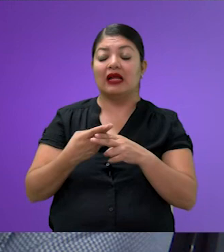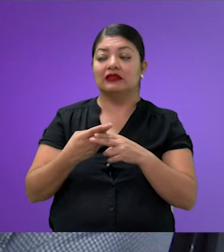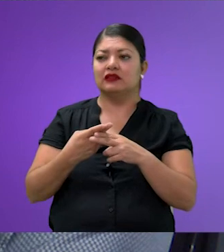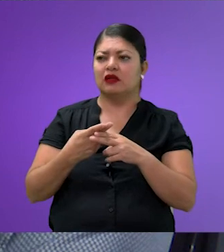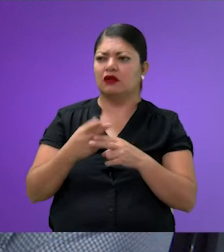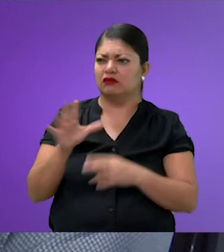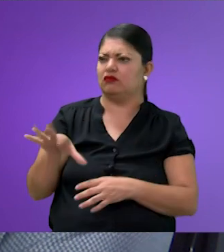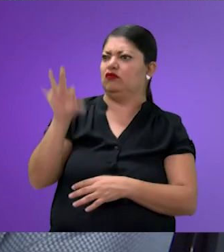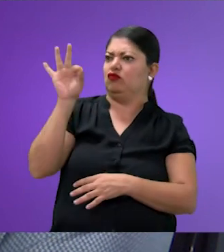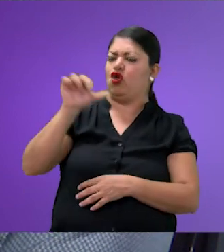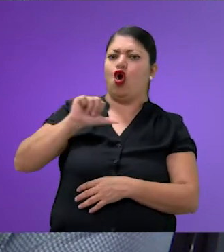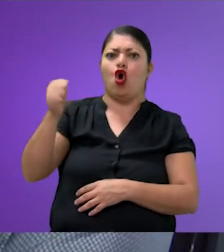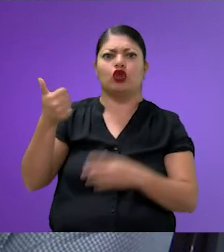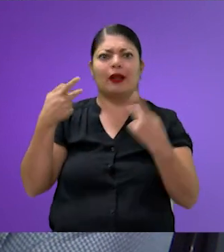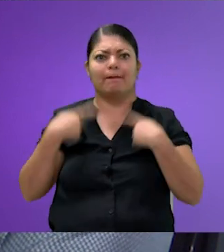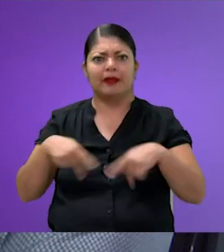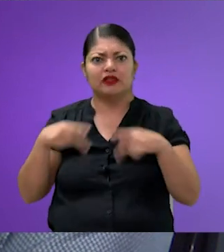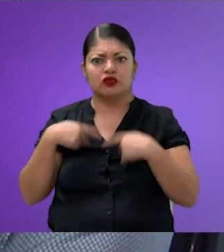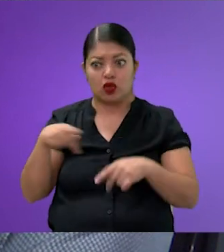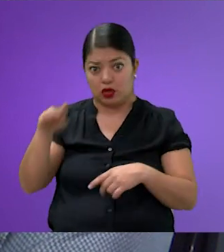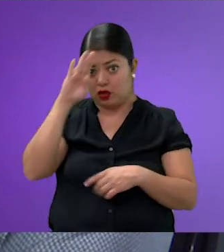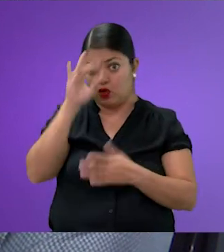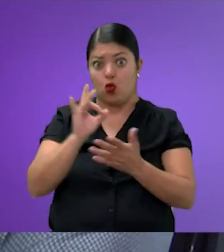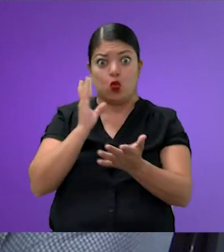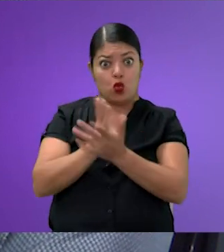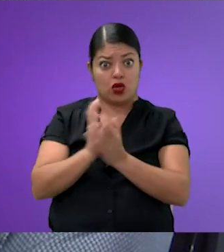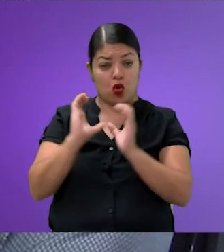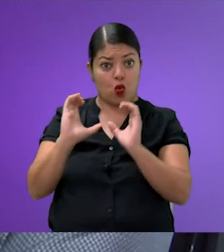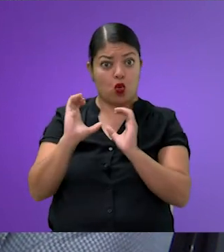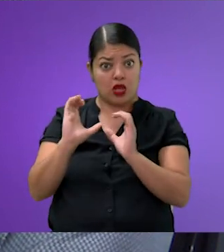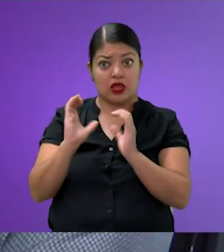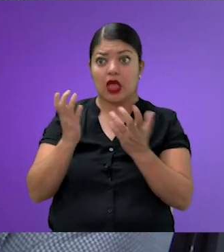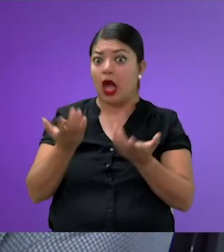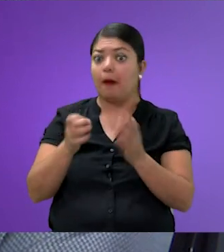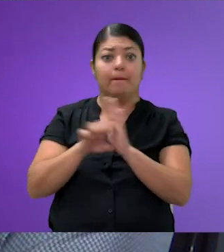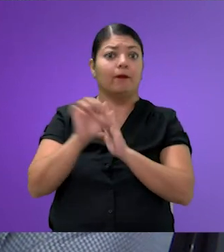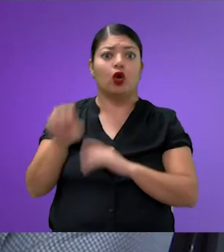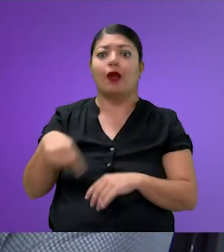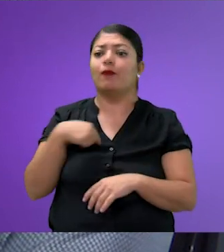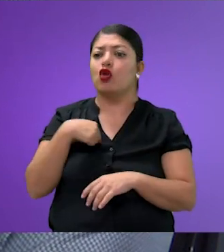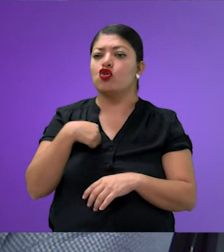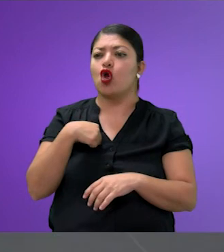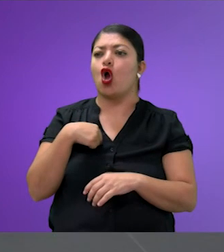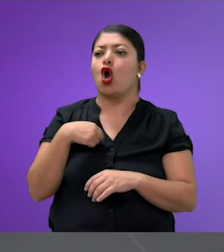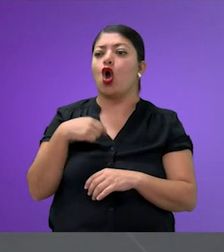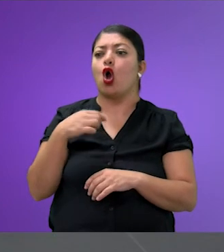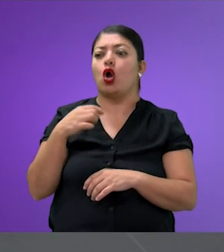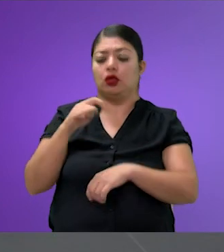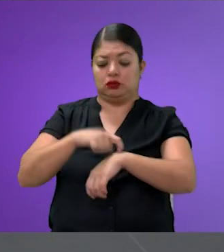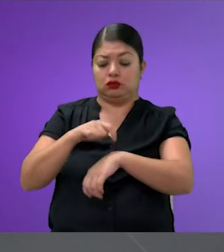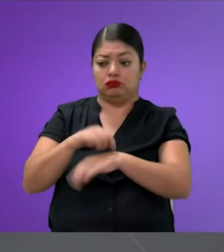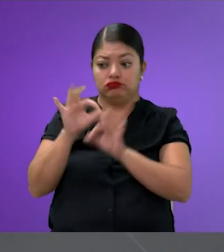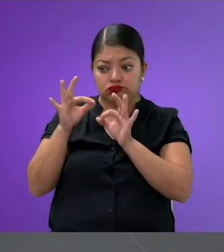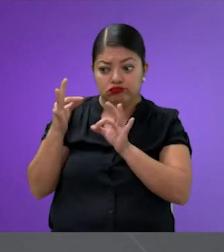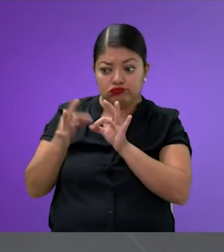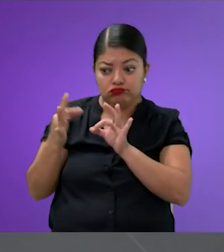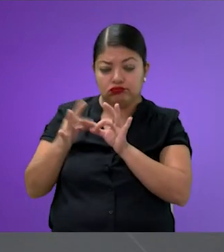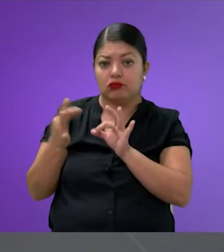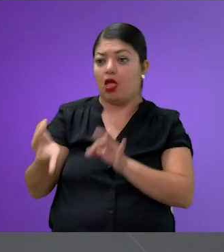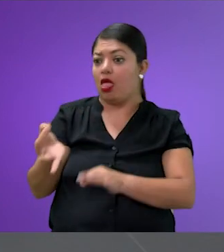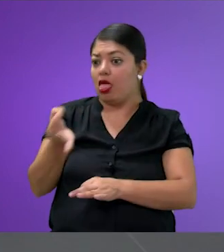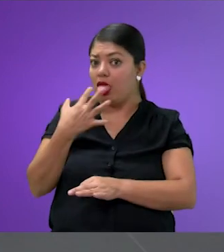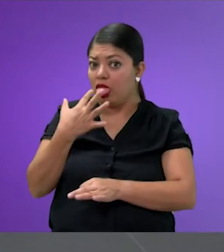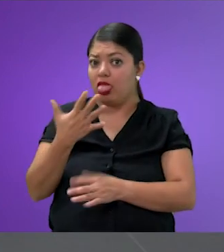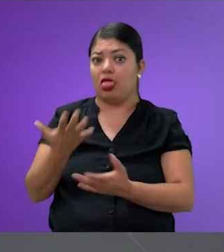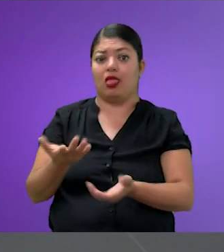que no solo los cuida en el sentido de, pues, yo me encargo de que te tomes la pastilla a las 12. Que te bañes, de que comas. Exactamente. Sino